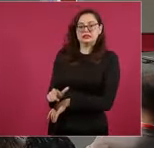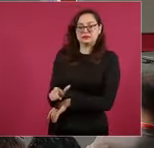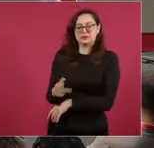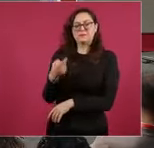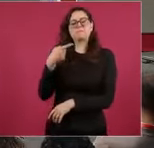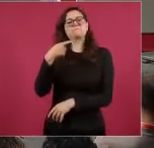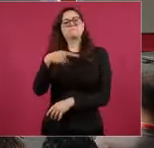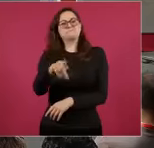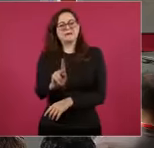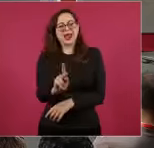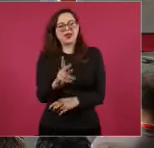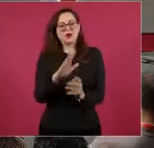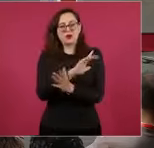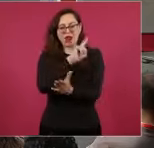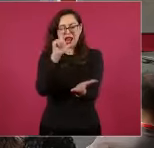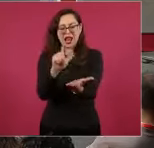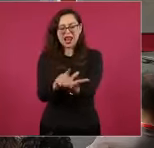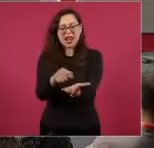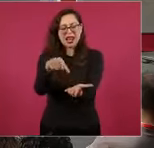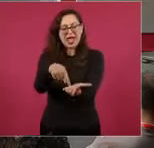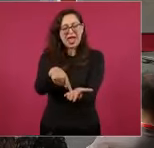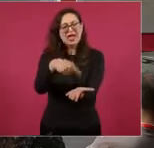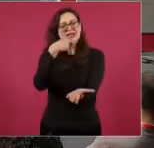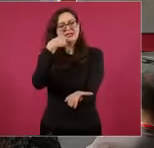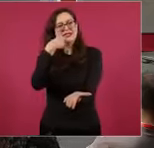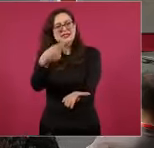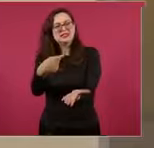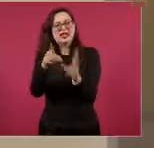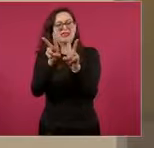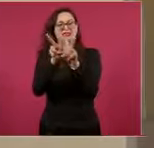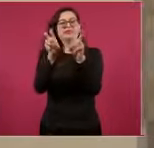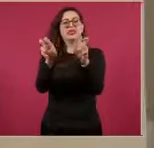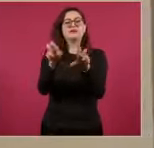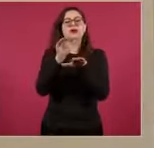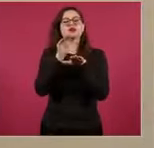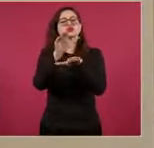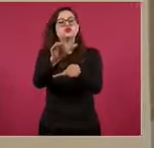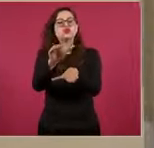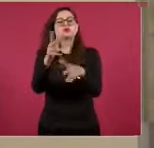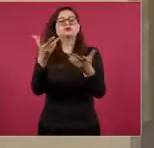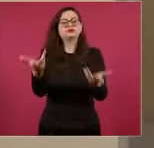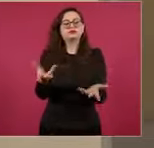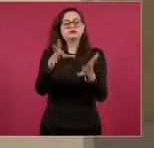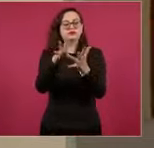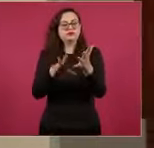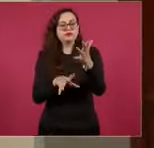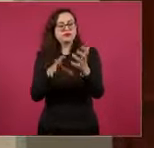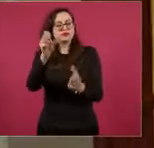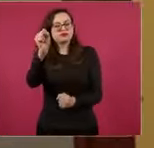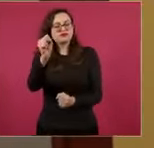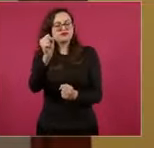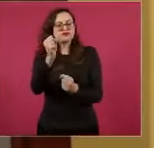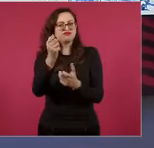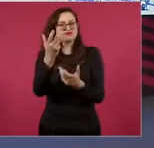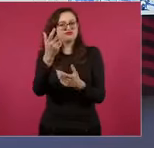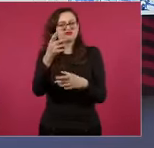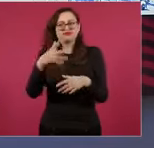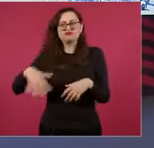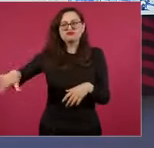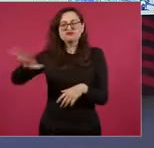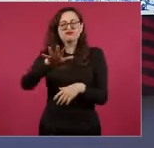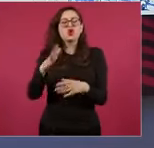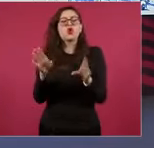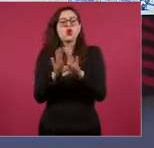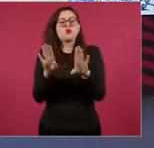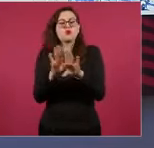Constitución respecto a la sobre representación. Que esto también ya lo hemos dicho en anteriores ocasiones. Esto es